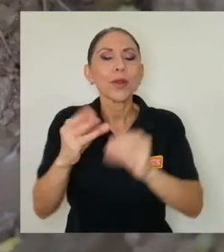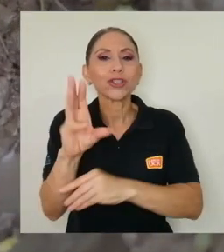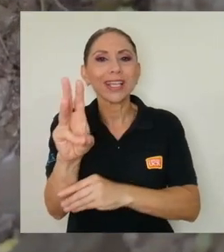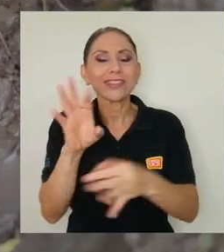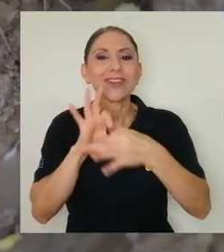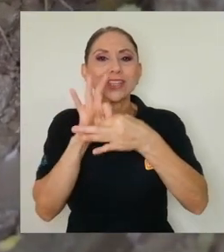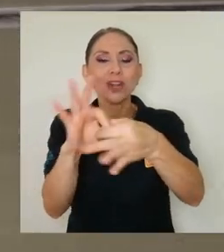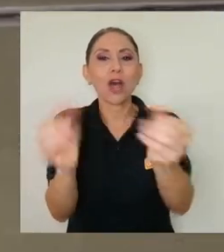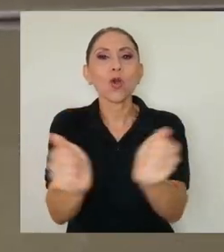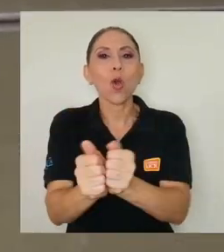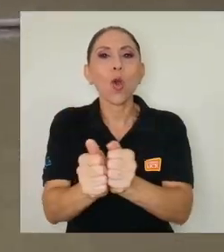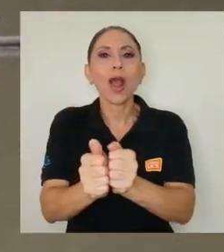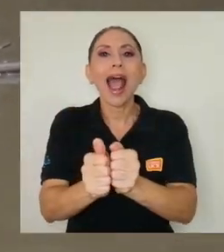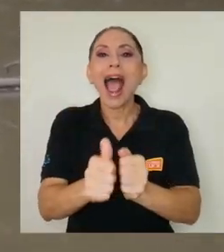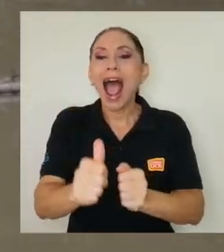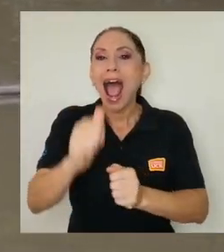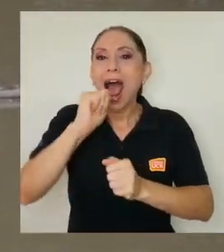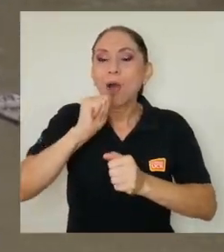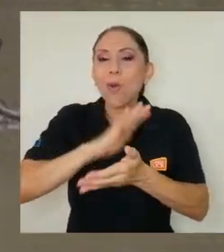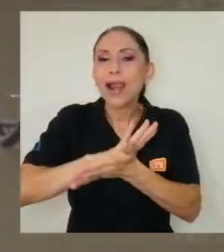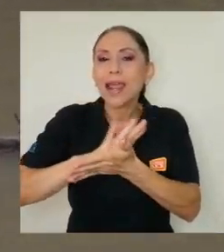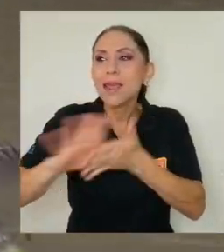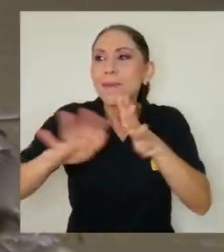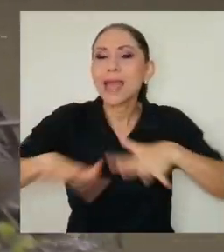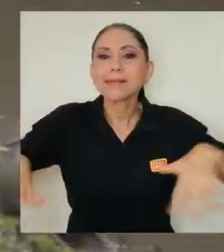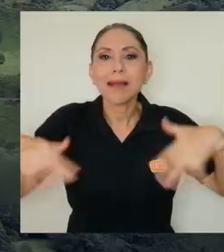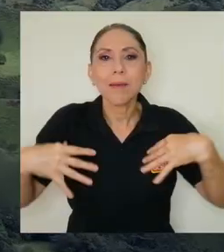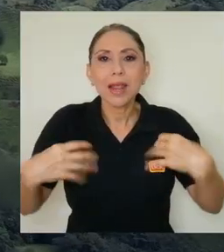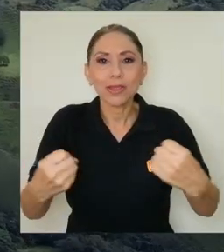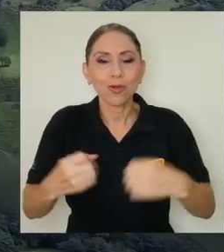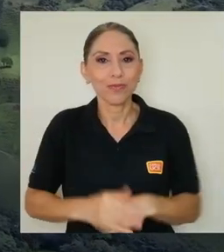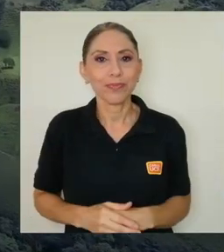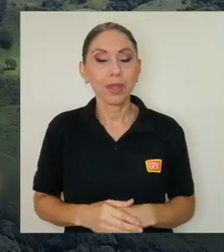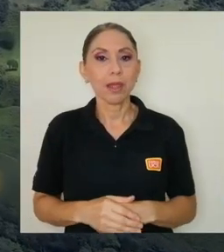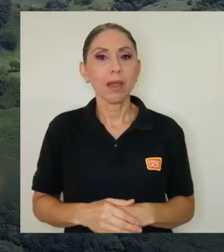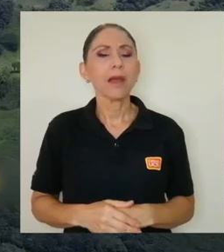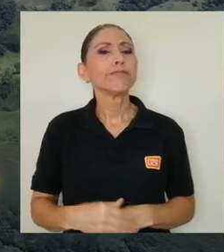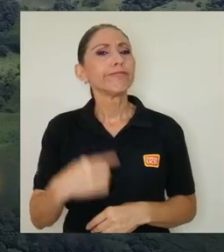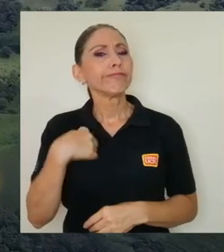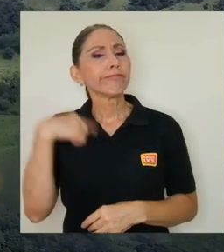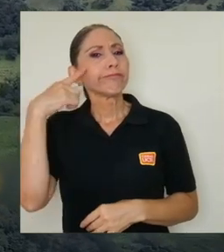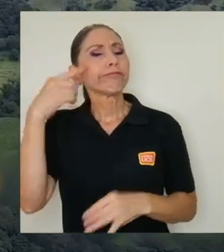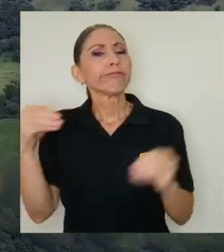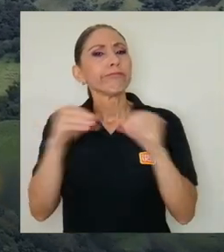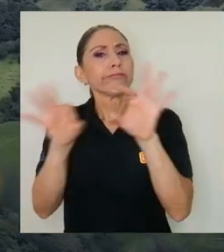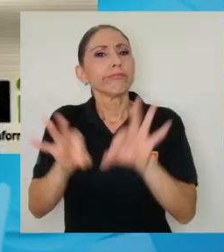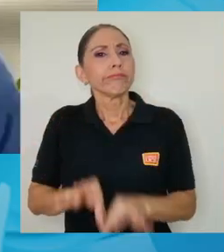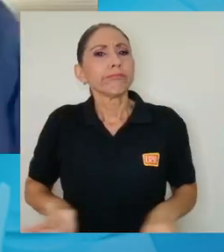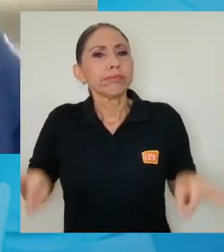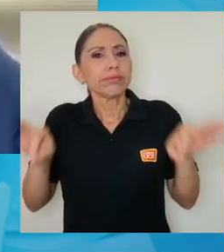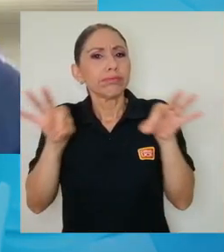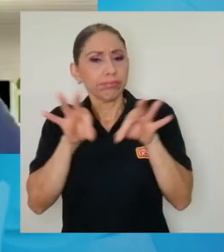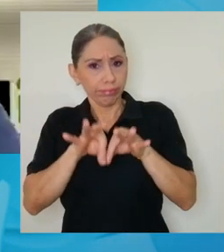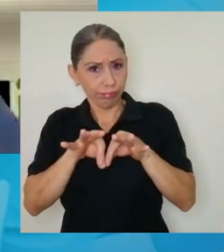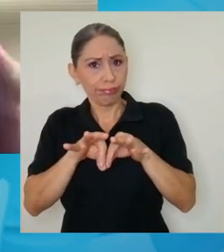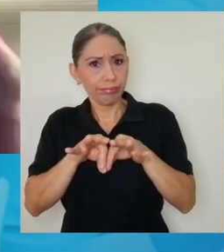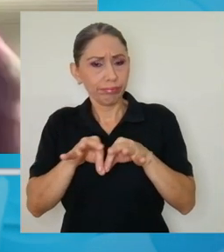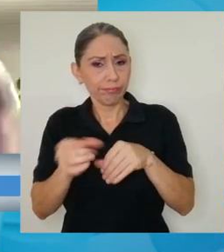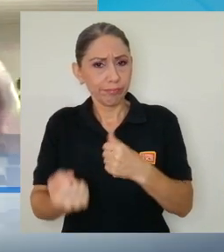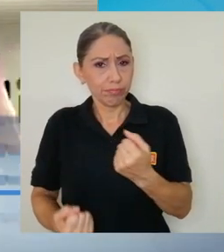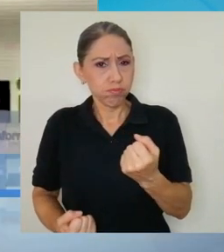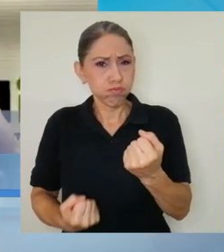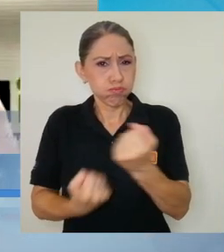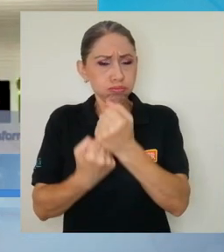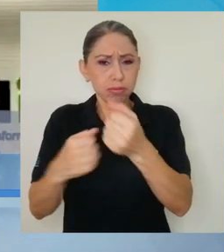relacionado con el tema de agua limpia y saneamiento. Me parece que lo más importante es sumar en el nivel